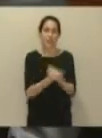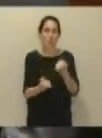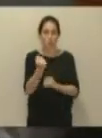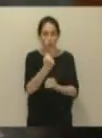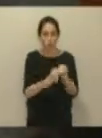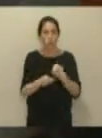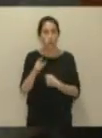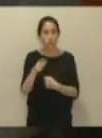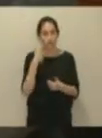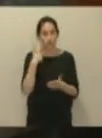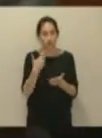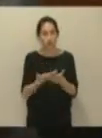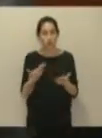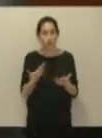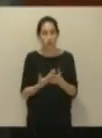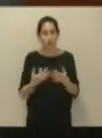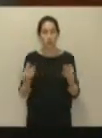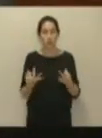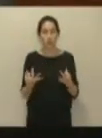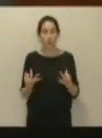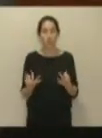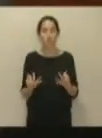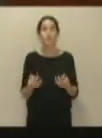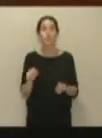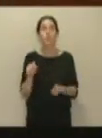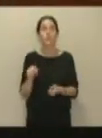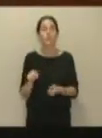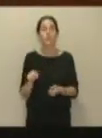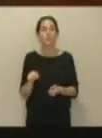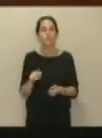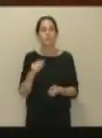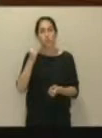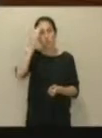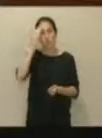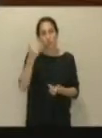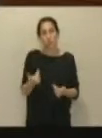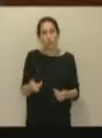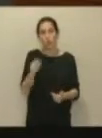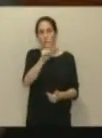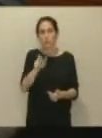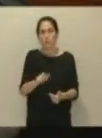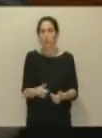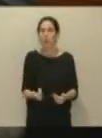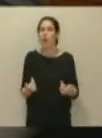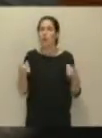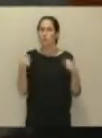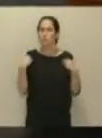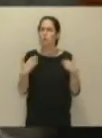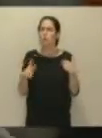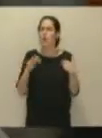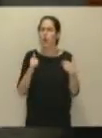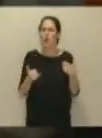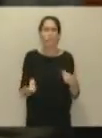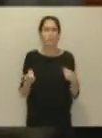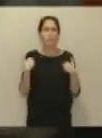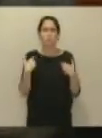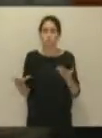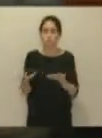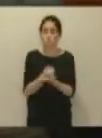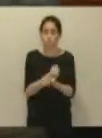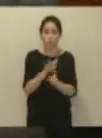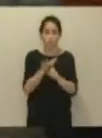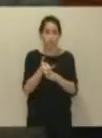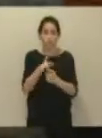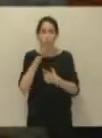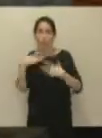evidentemente, de que hayamos llegado a ese punto, yo creo que hay responsables. De todo hay responsables. Y de que hayamos llegado a ese punto